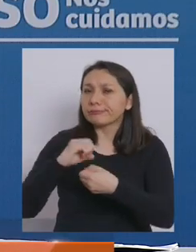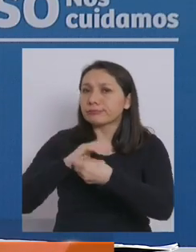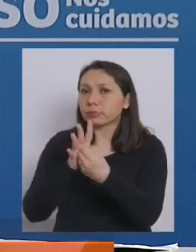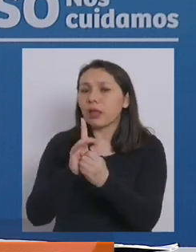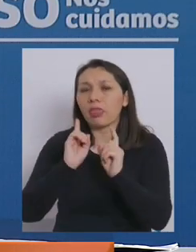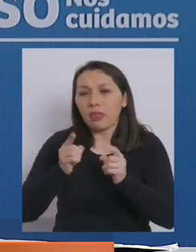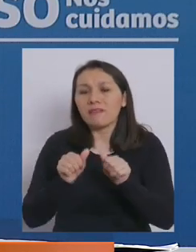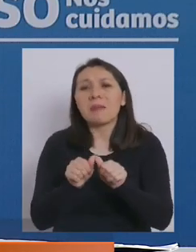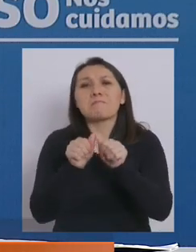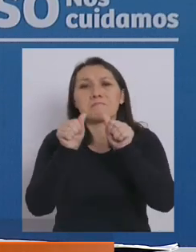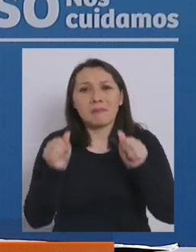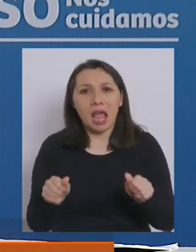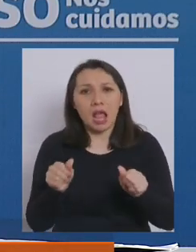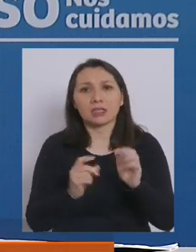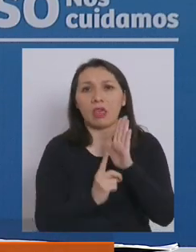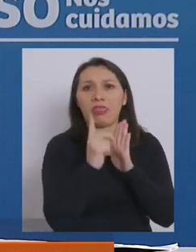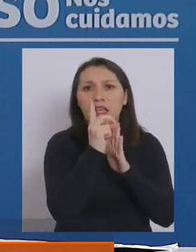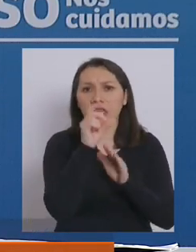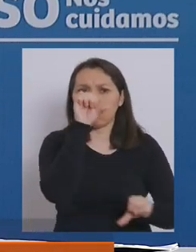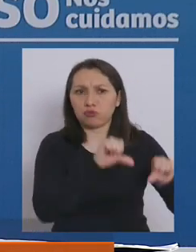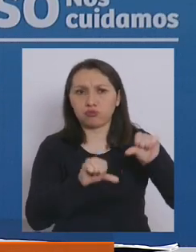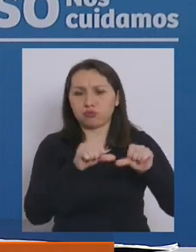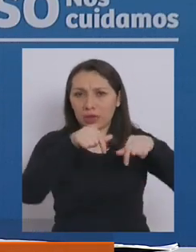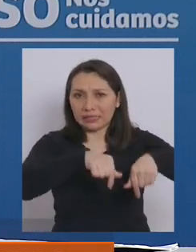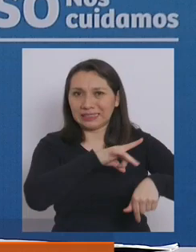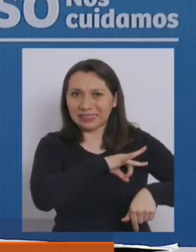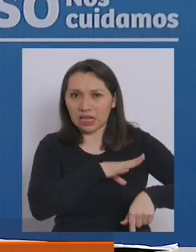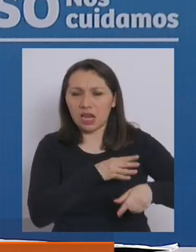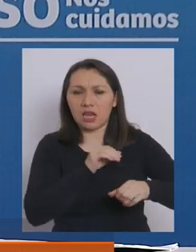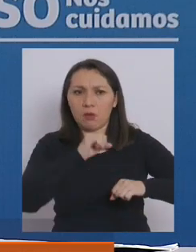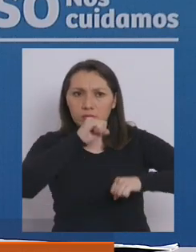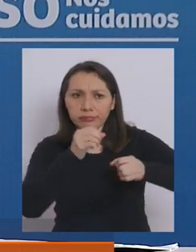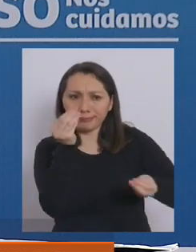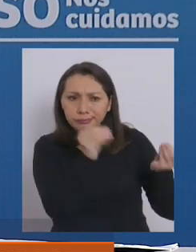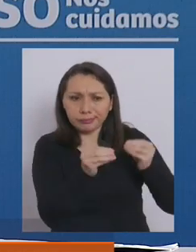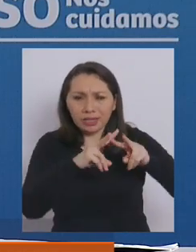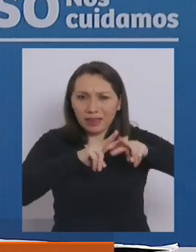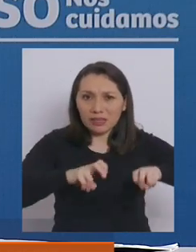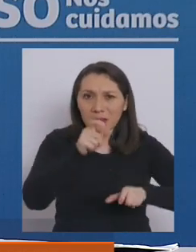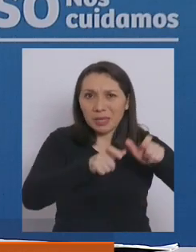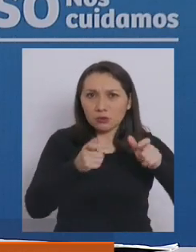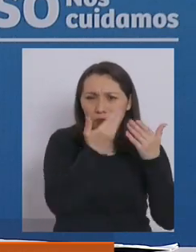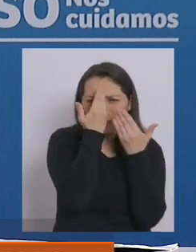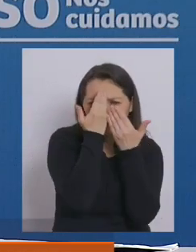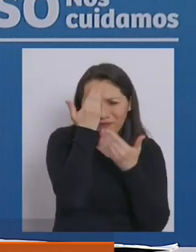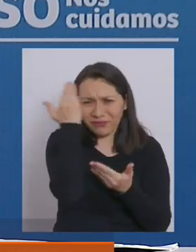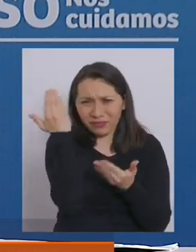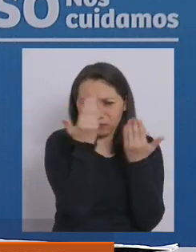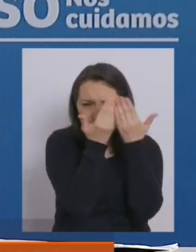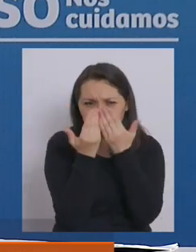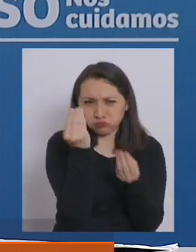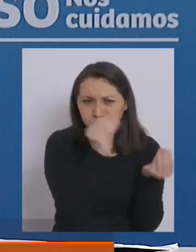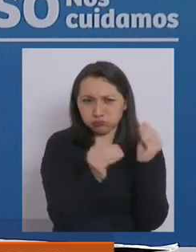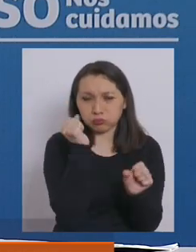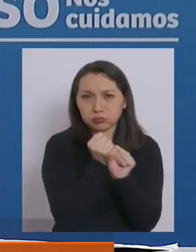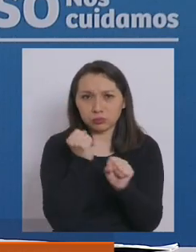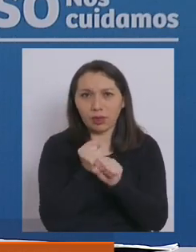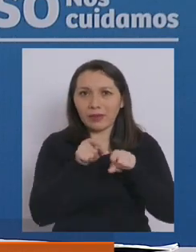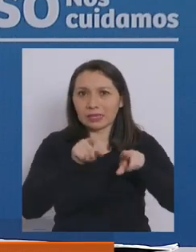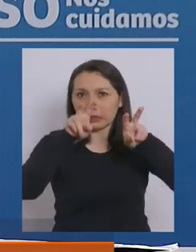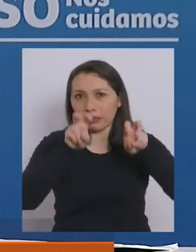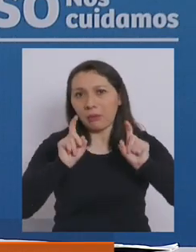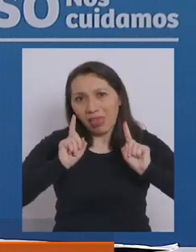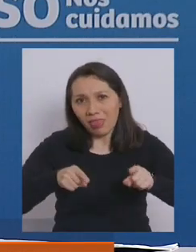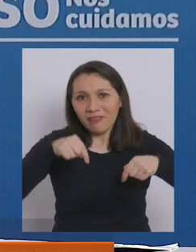mayor desarrollo científico, mayor cantidad de investigadores, mayor cantidad de gente trabajando en estos